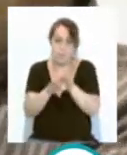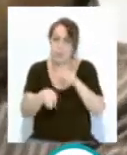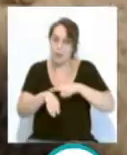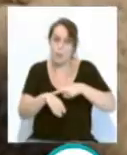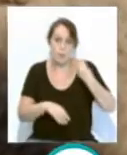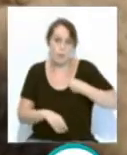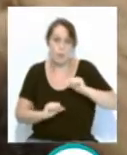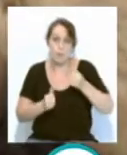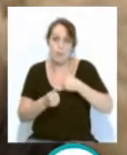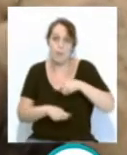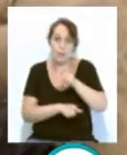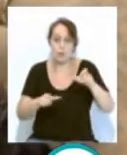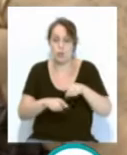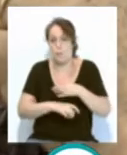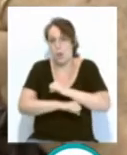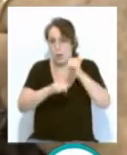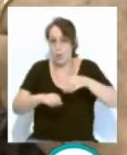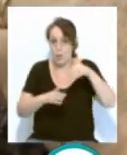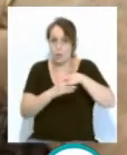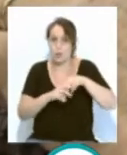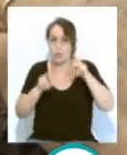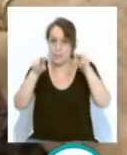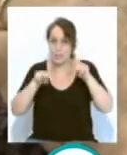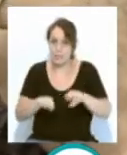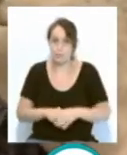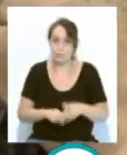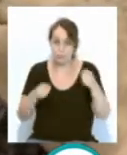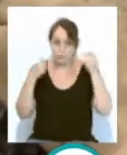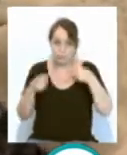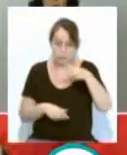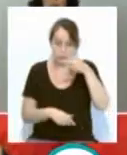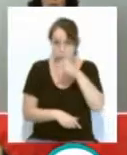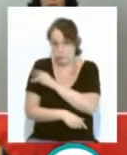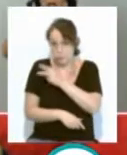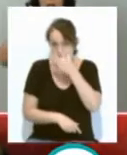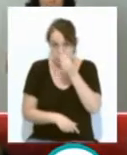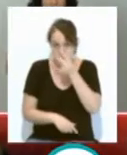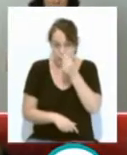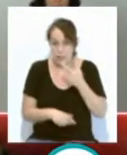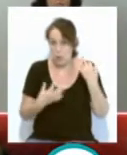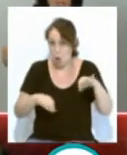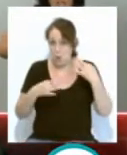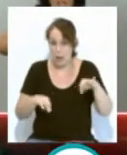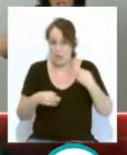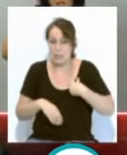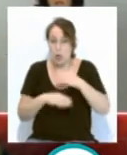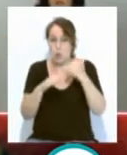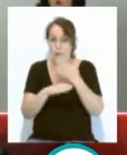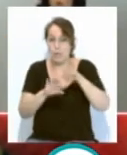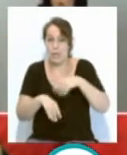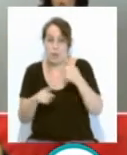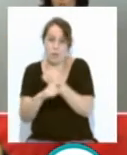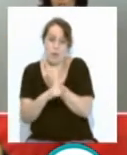las personas mayores que se encuentren en residencias. La campaña de vacunación de la gripe normalmente se empezaba a finales de octubre, principios de noviembre. Este año